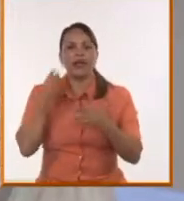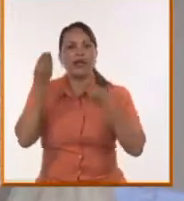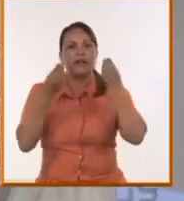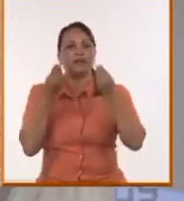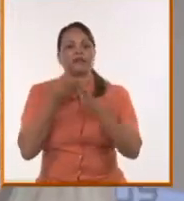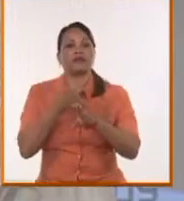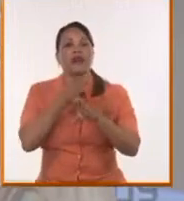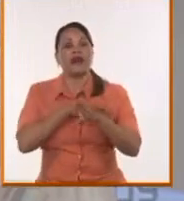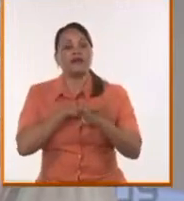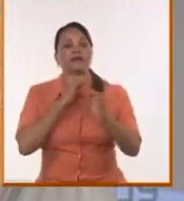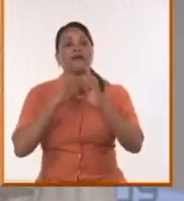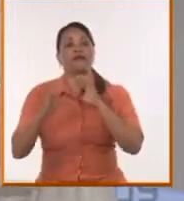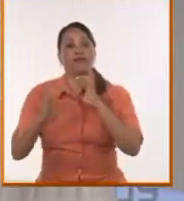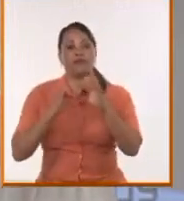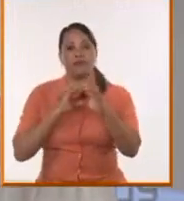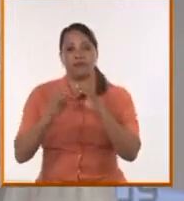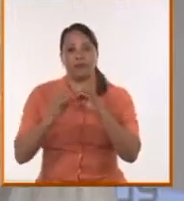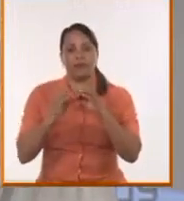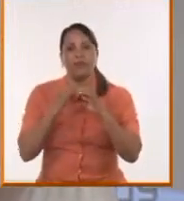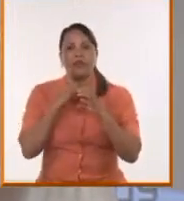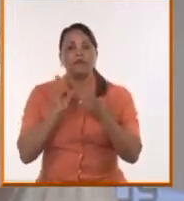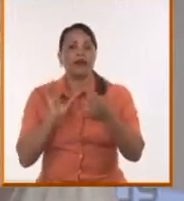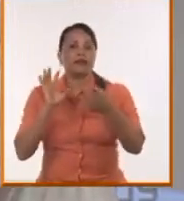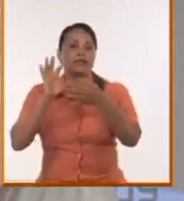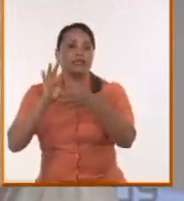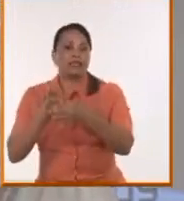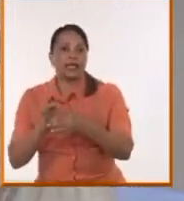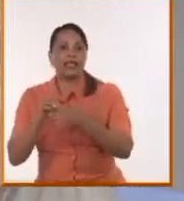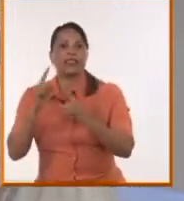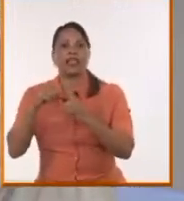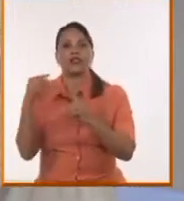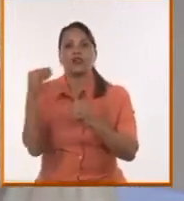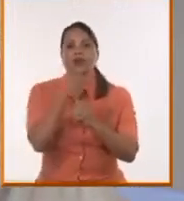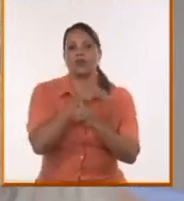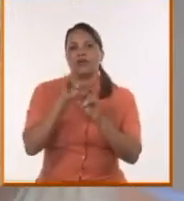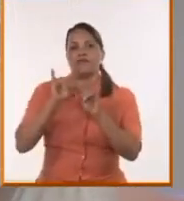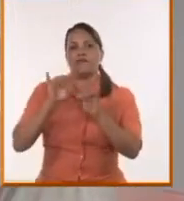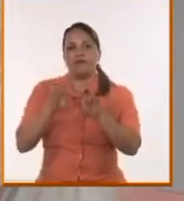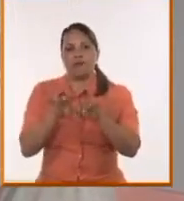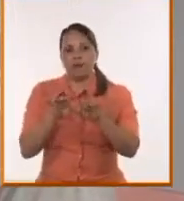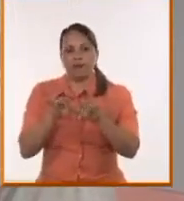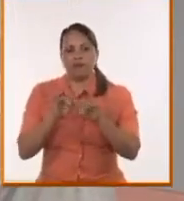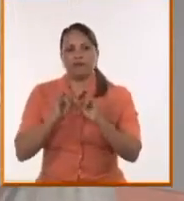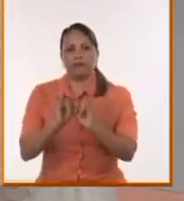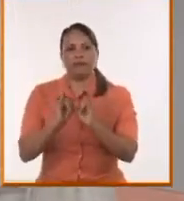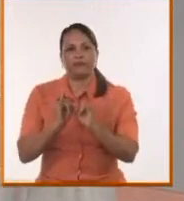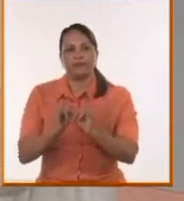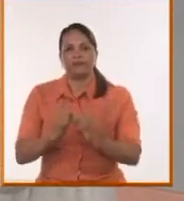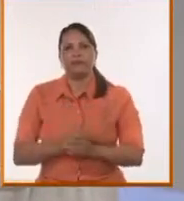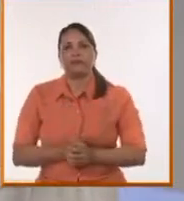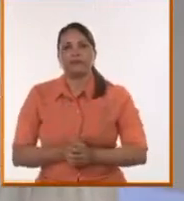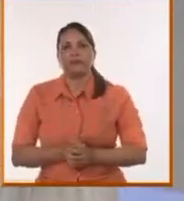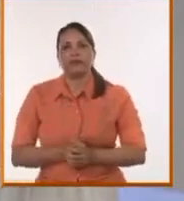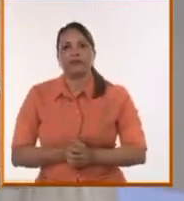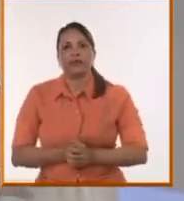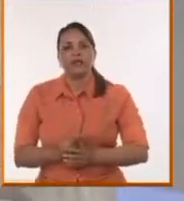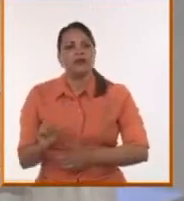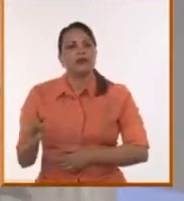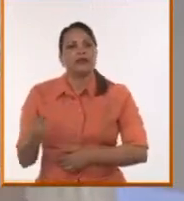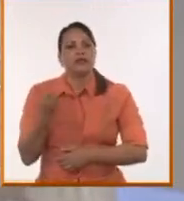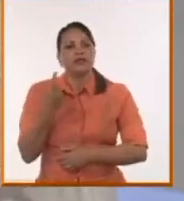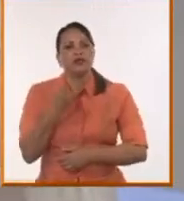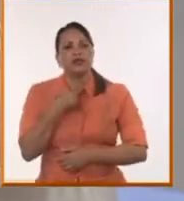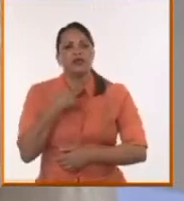desde la comunicación a un anclaje de las tecnologías de la información de estas grandes plataformas, no solamente